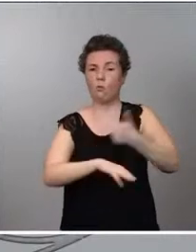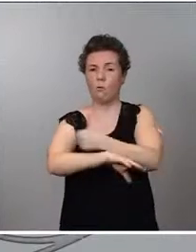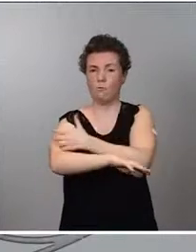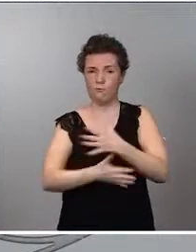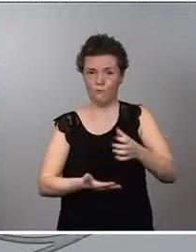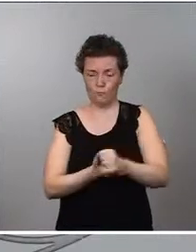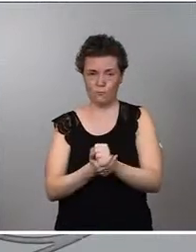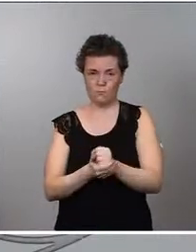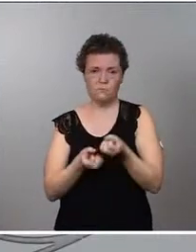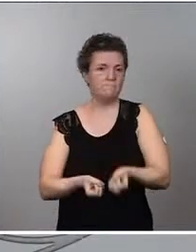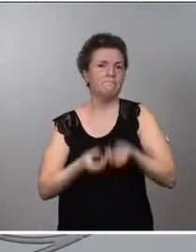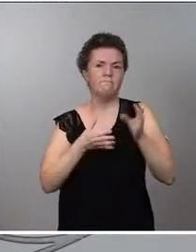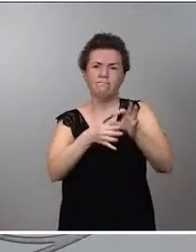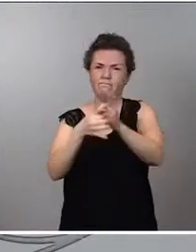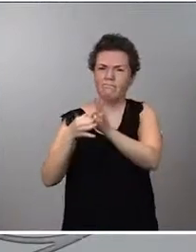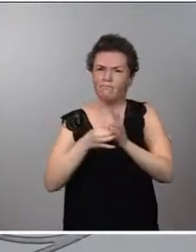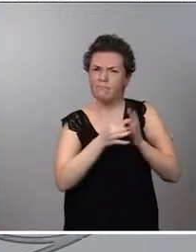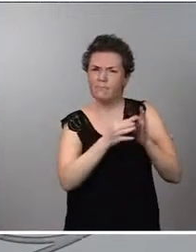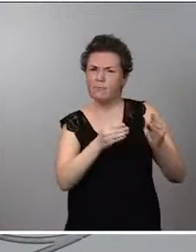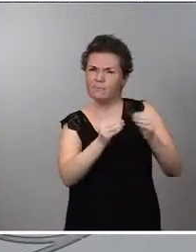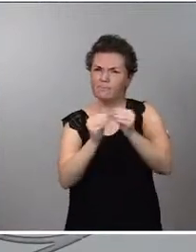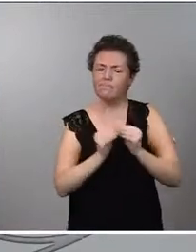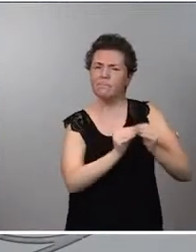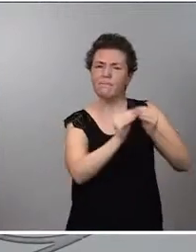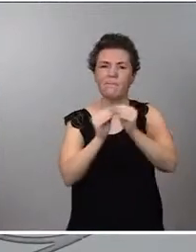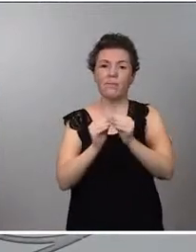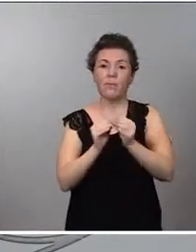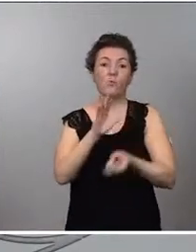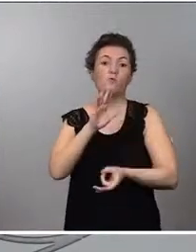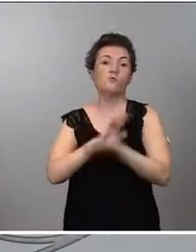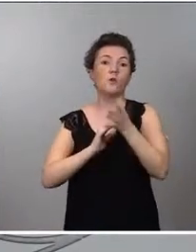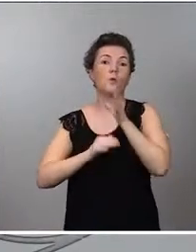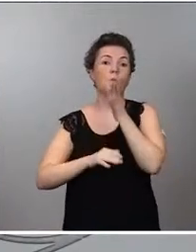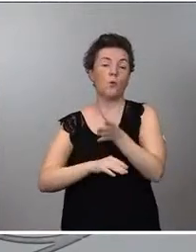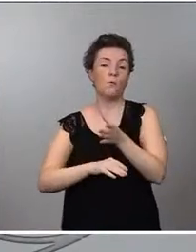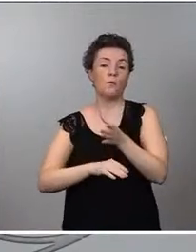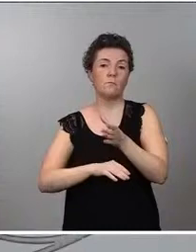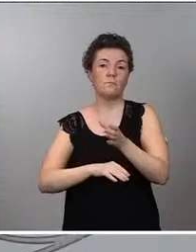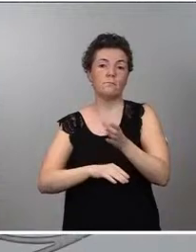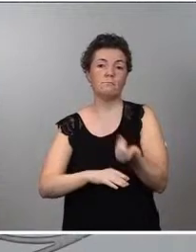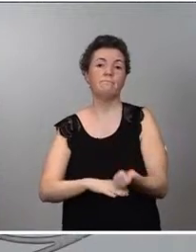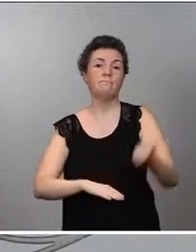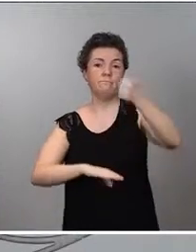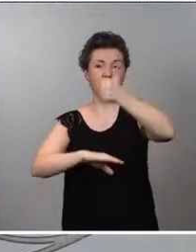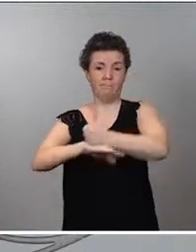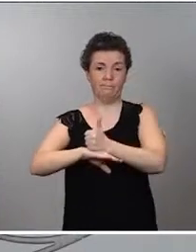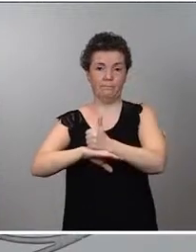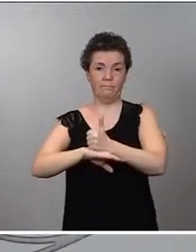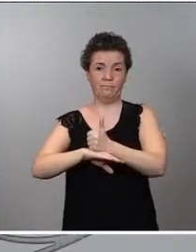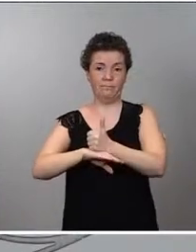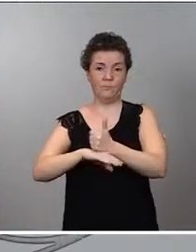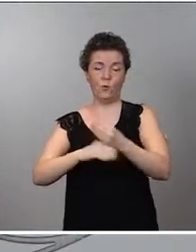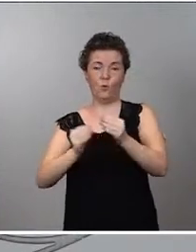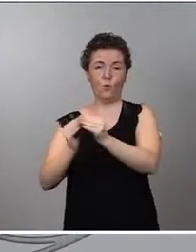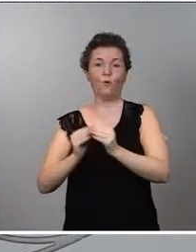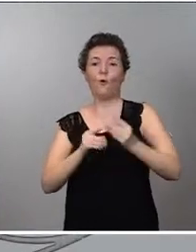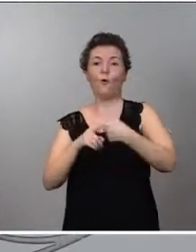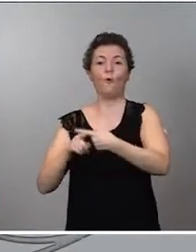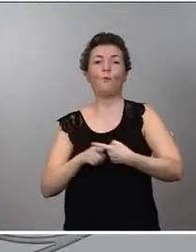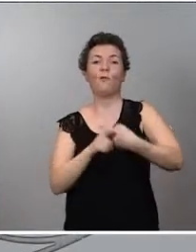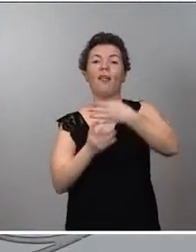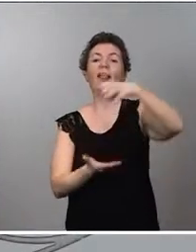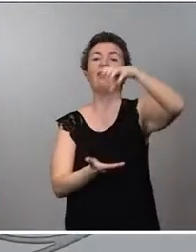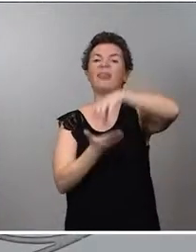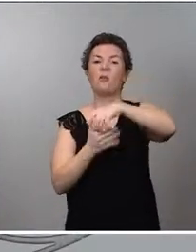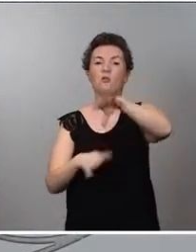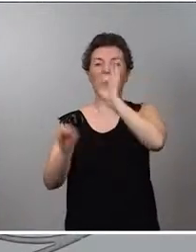mensaje de unidad y de cohesión que nace del órgano colegiado, el órgano compartido, que es el centro de decisiones de esta